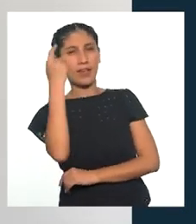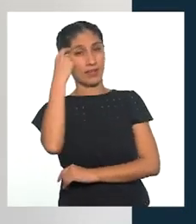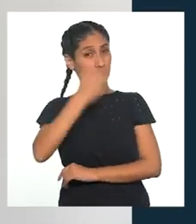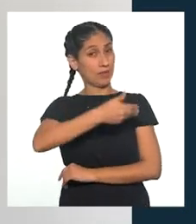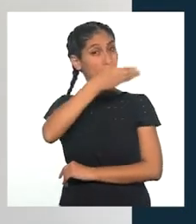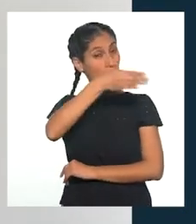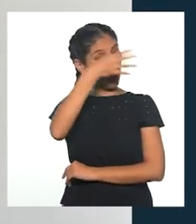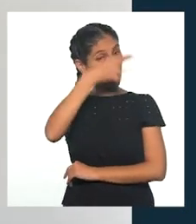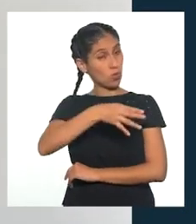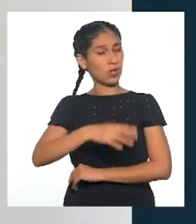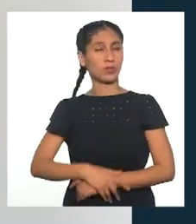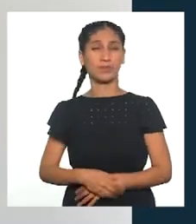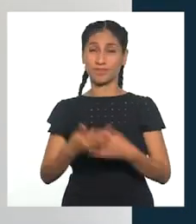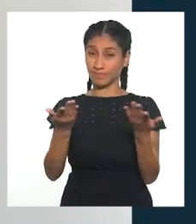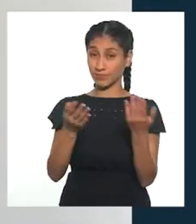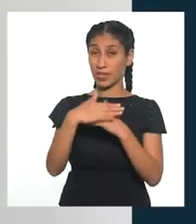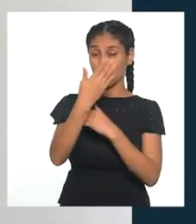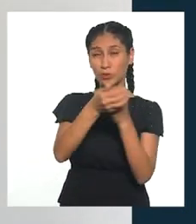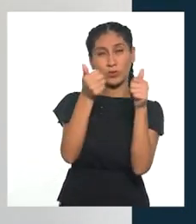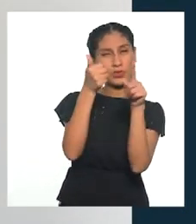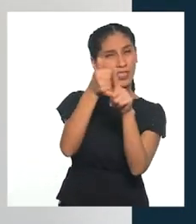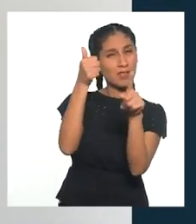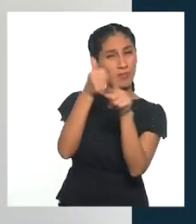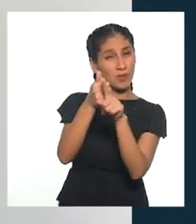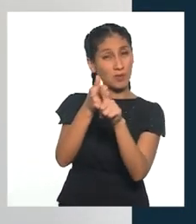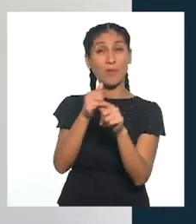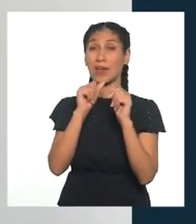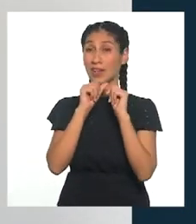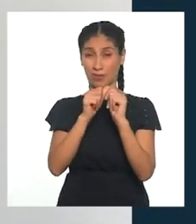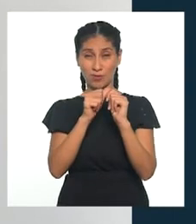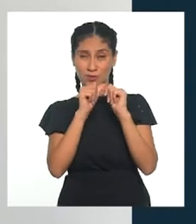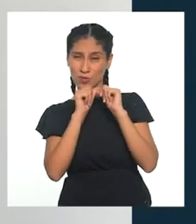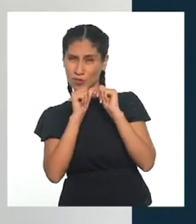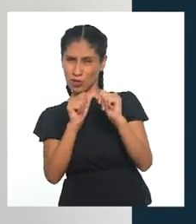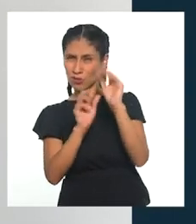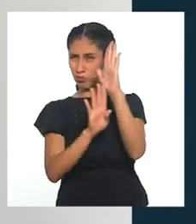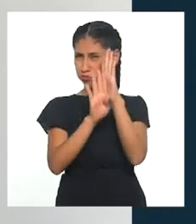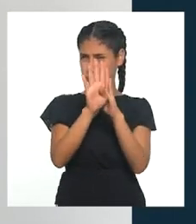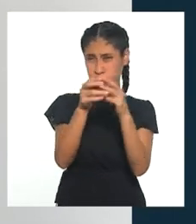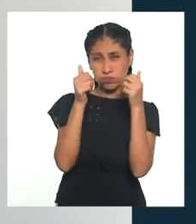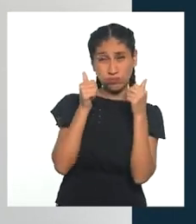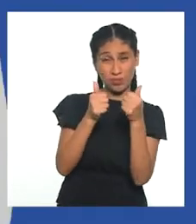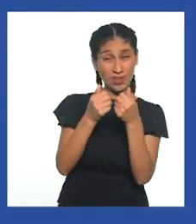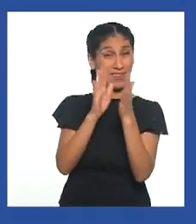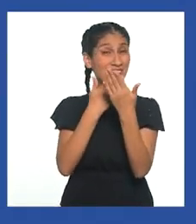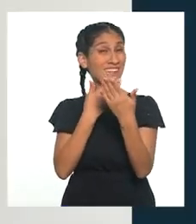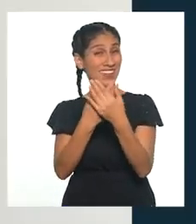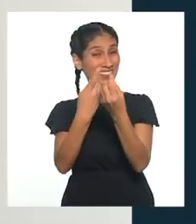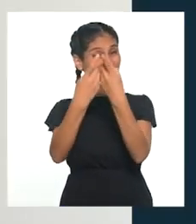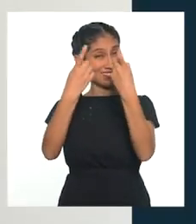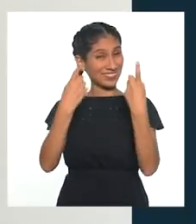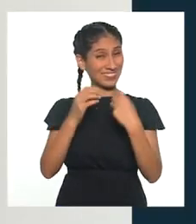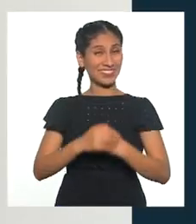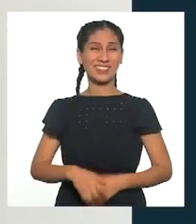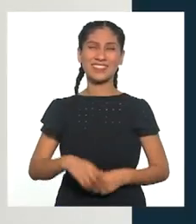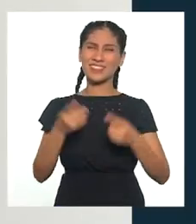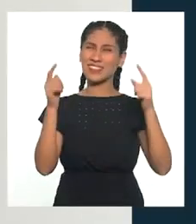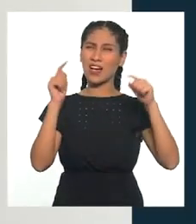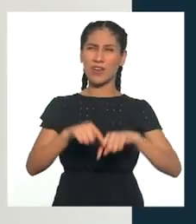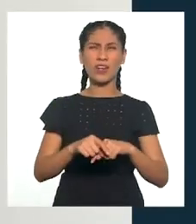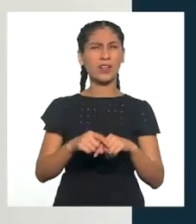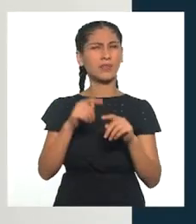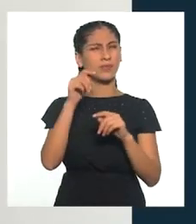para que les vaya muy bien en el desarrollo de sus proyectos. Muchas gracias por sus preguntas. ¿Y cómo va